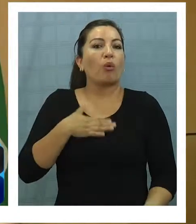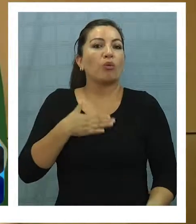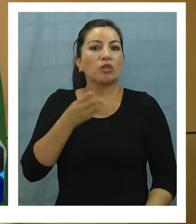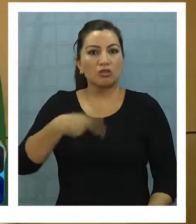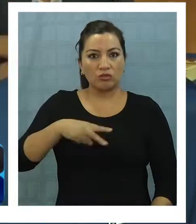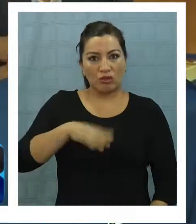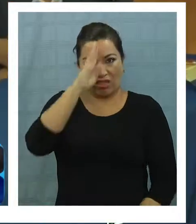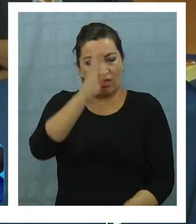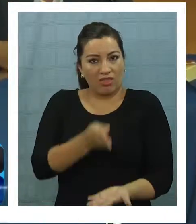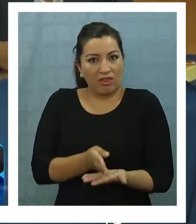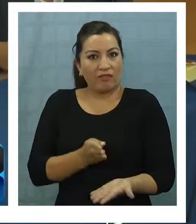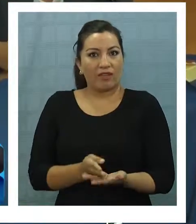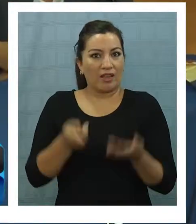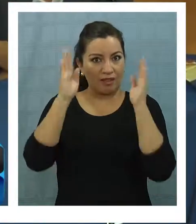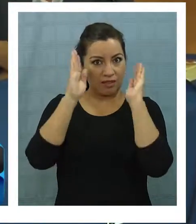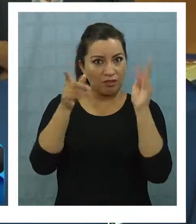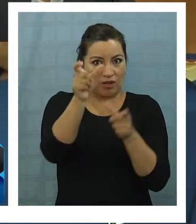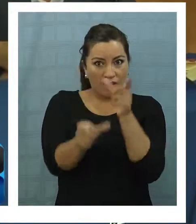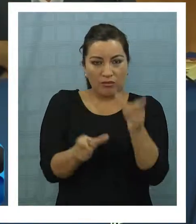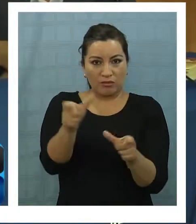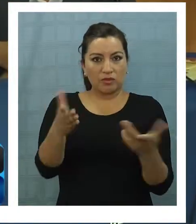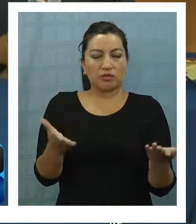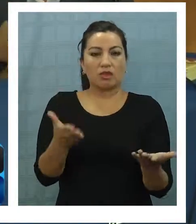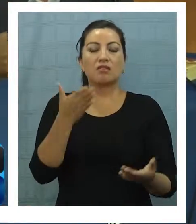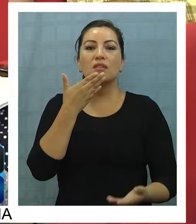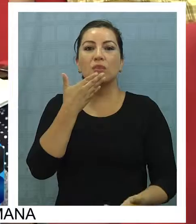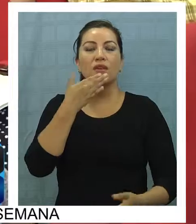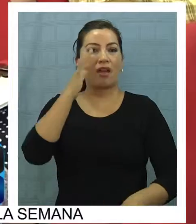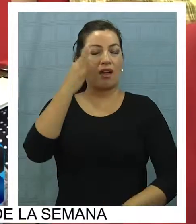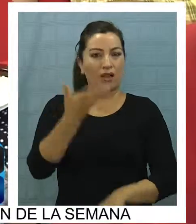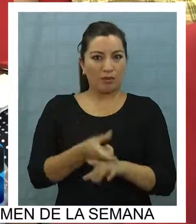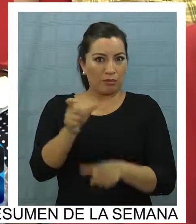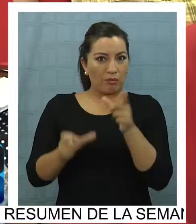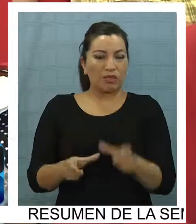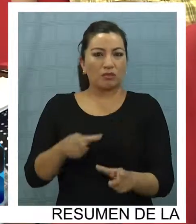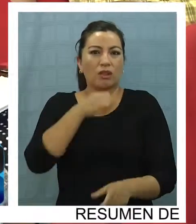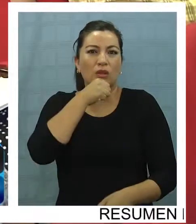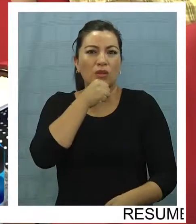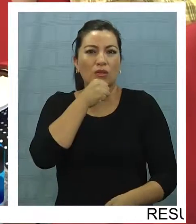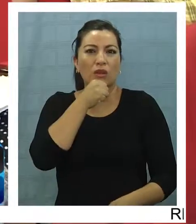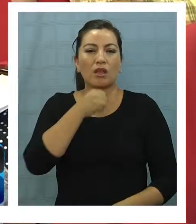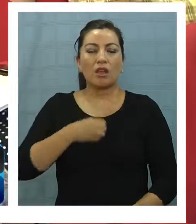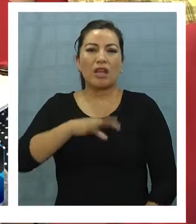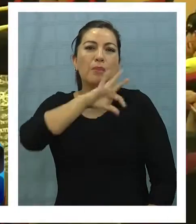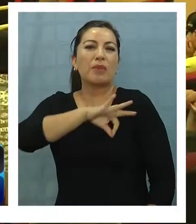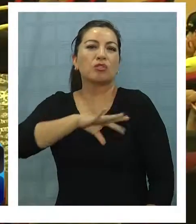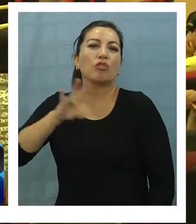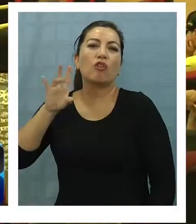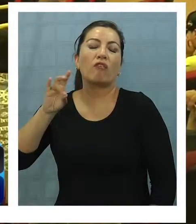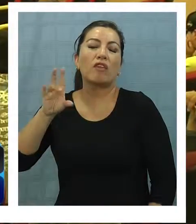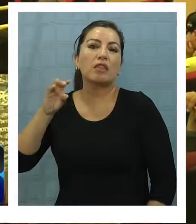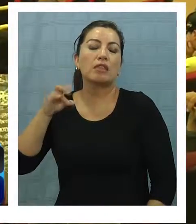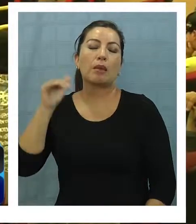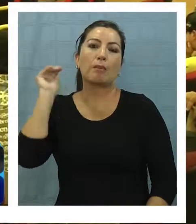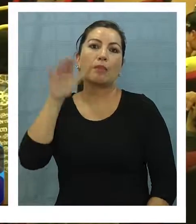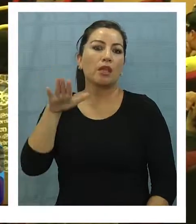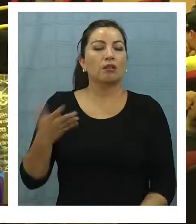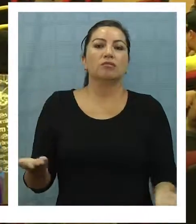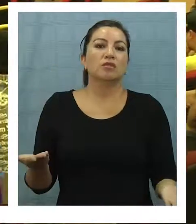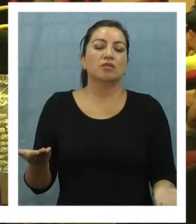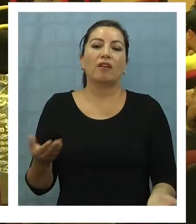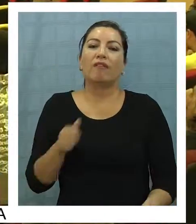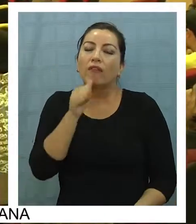pero nosotros tenemos el deber de atender la necesidad de los pobladores. Tenemos adultos mayores que ganan pensiones miserables de 90 mil pesos, no les alcanza. Tenemos el deber de